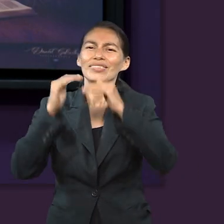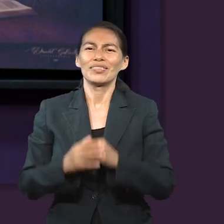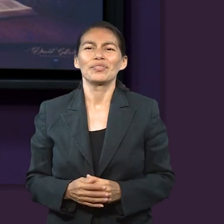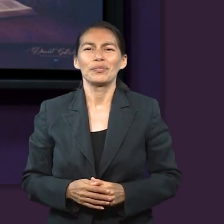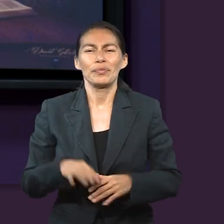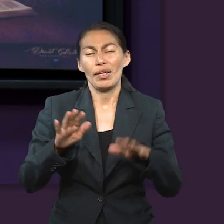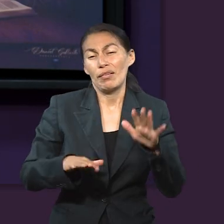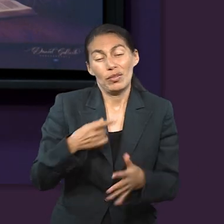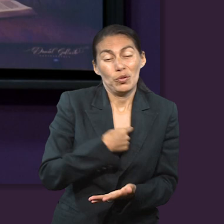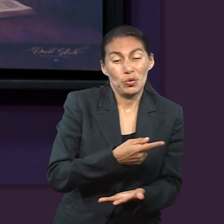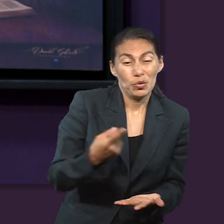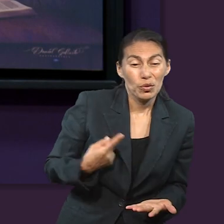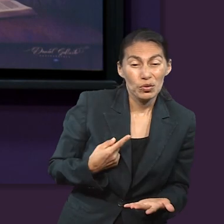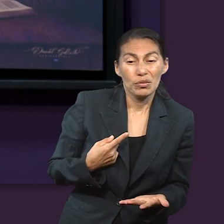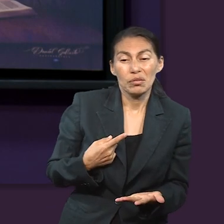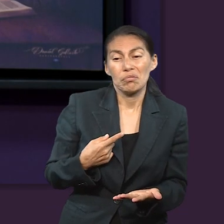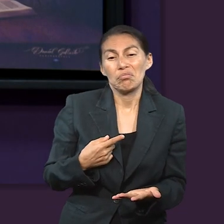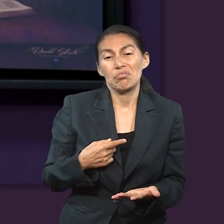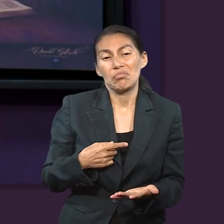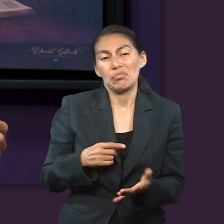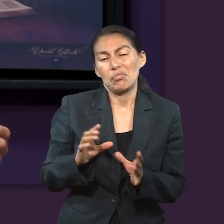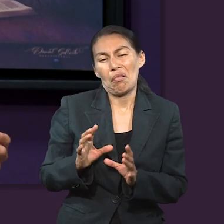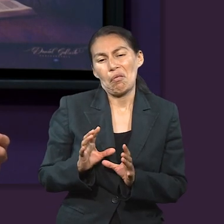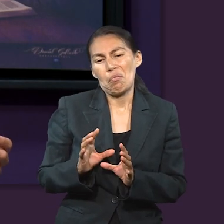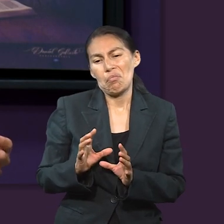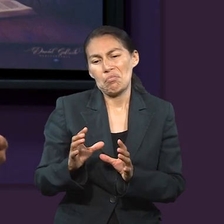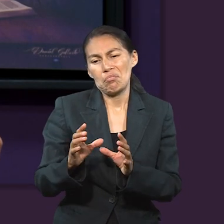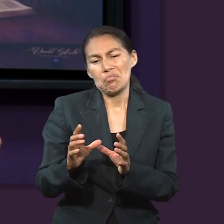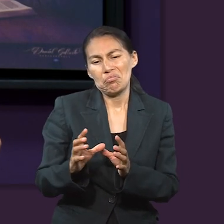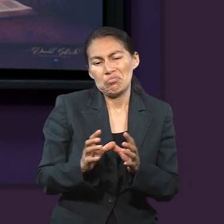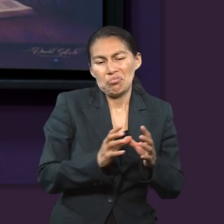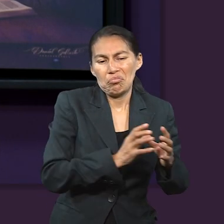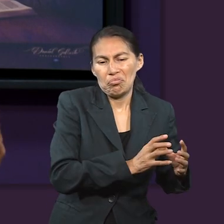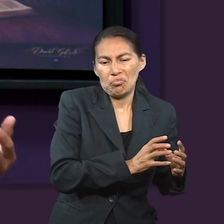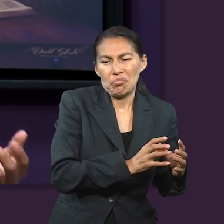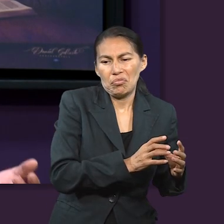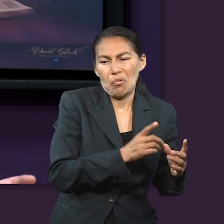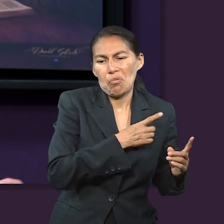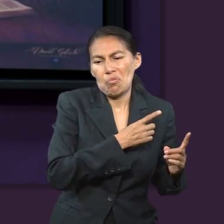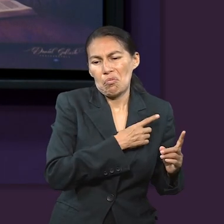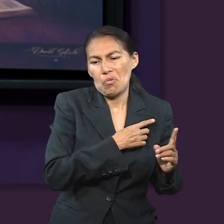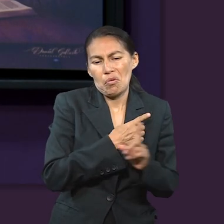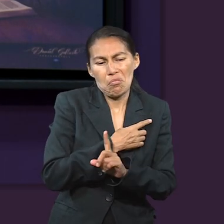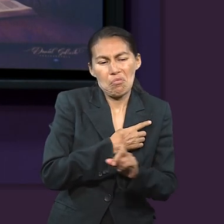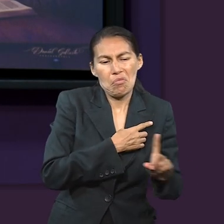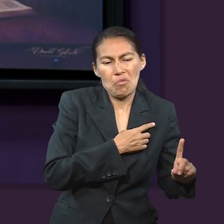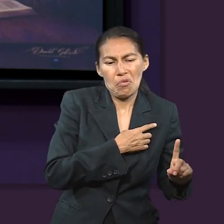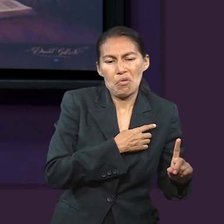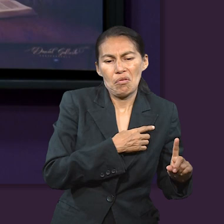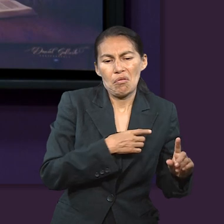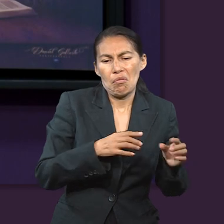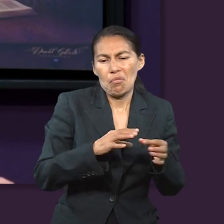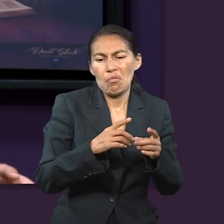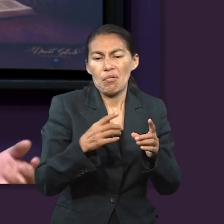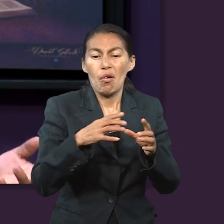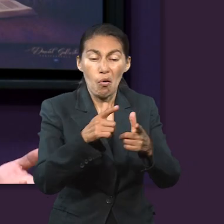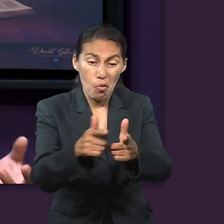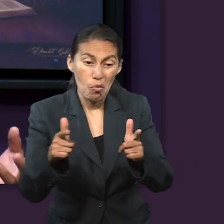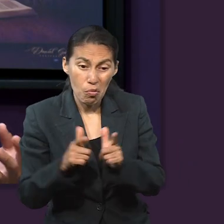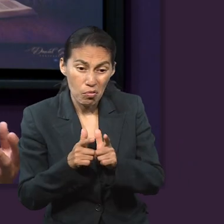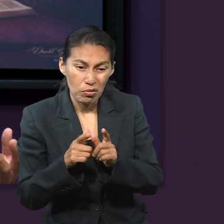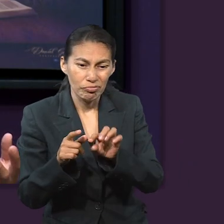somos islas y no ayudamos. Hay que colaborar para el crecimiento de